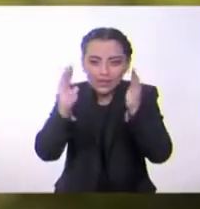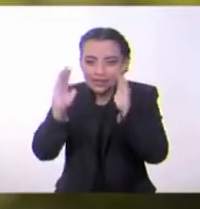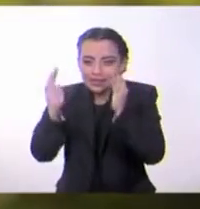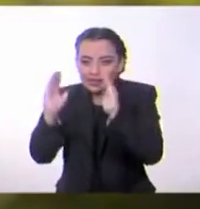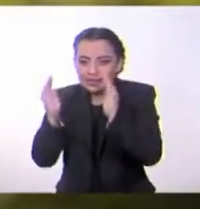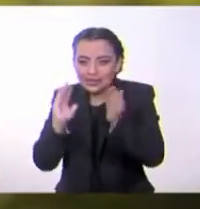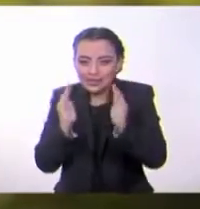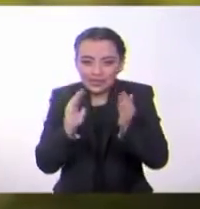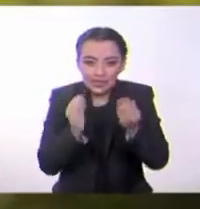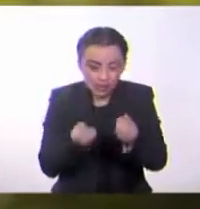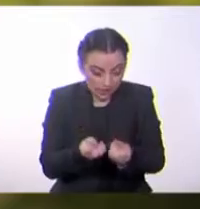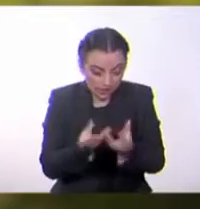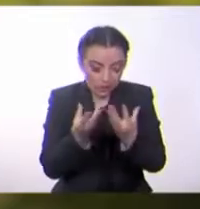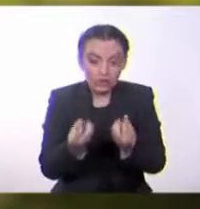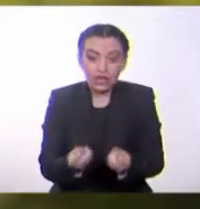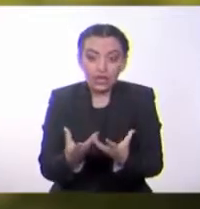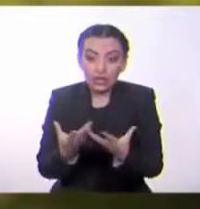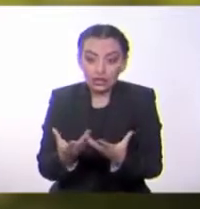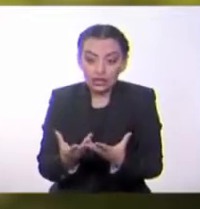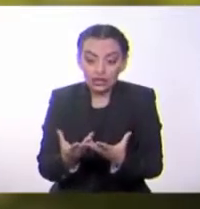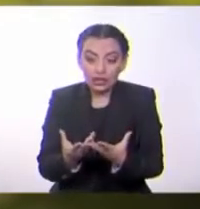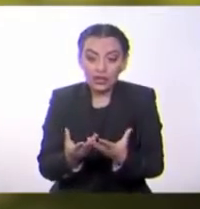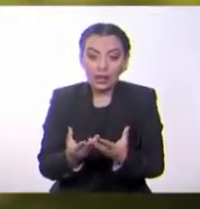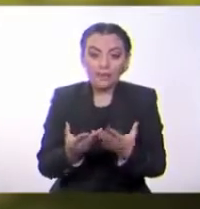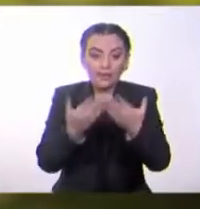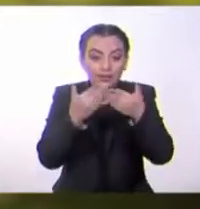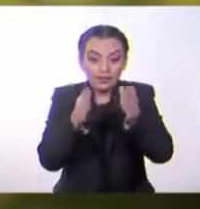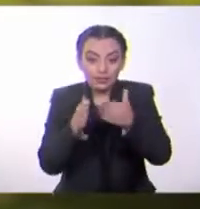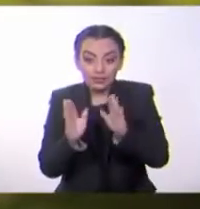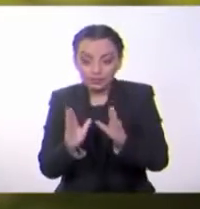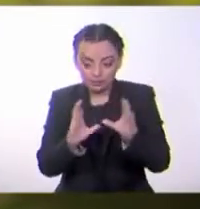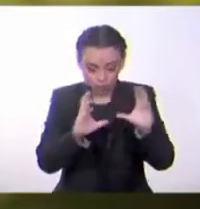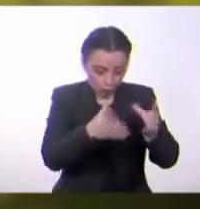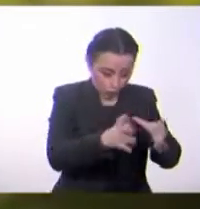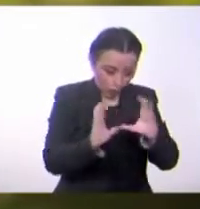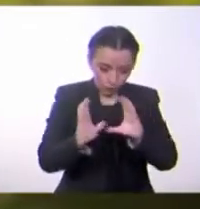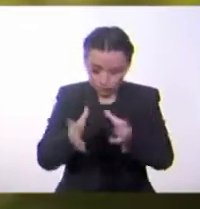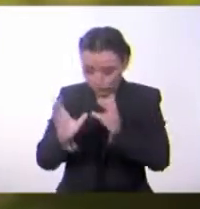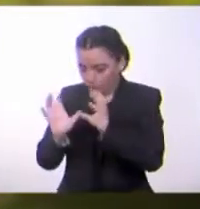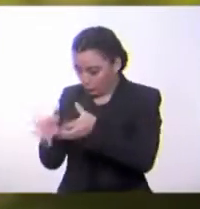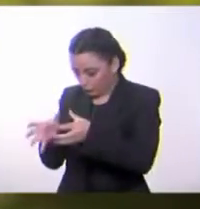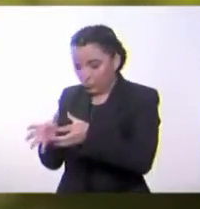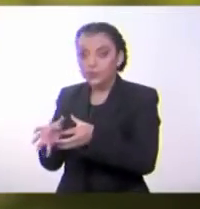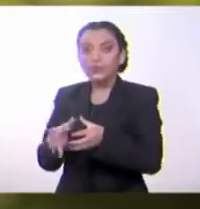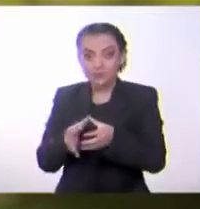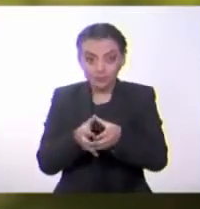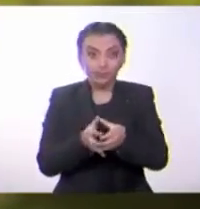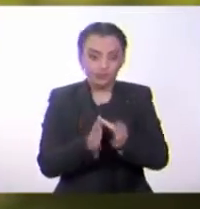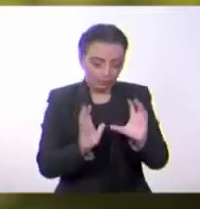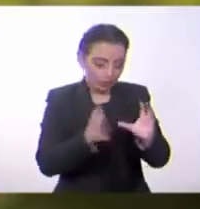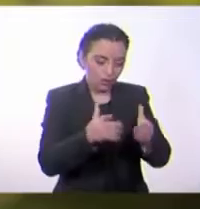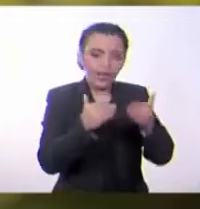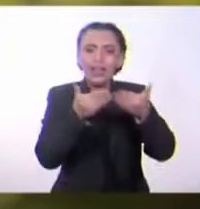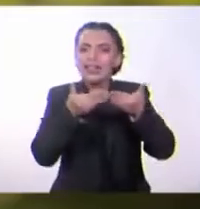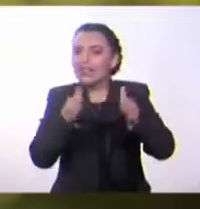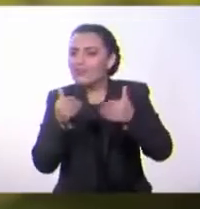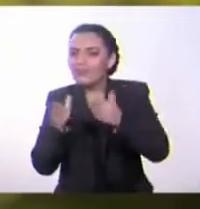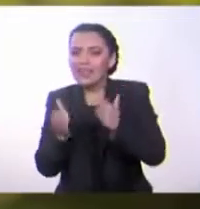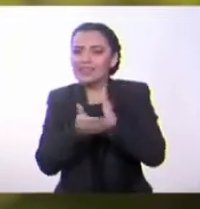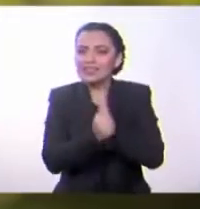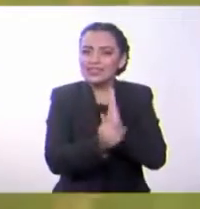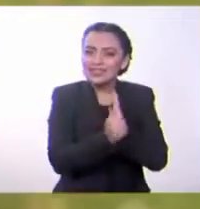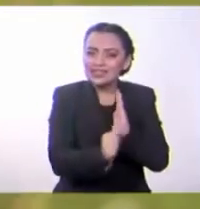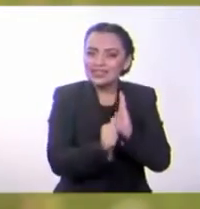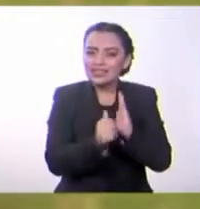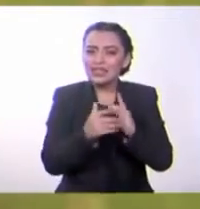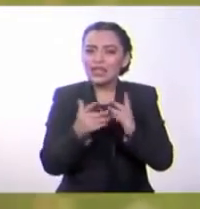existen tres grupos distintos de ellos. En cada grupo, encontramos formas y hábitos variados. Se le llama hábito